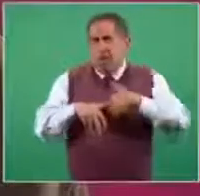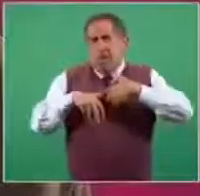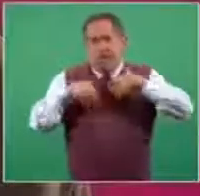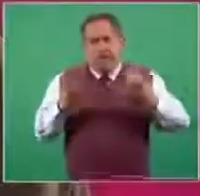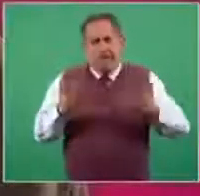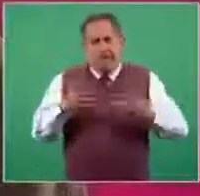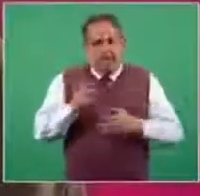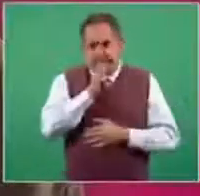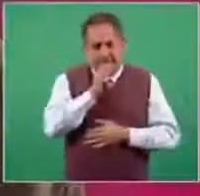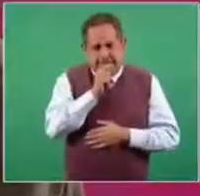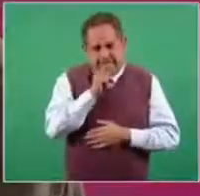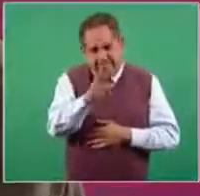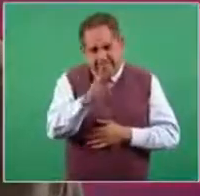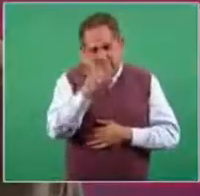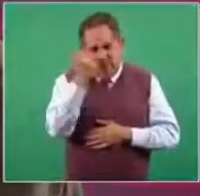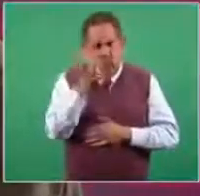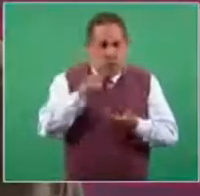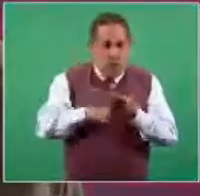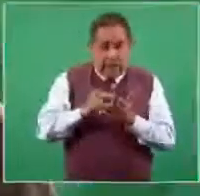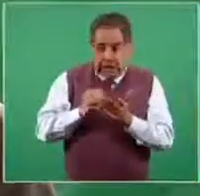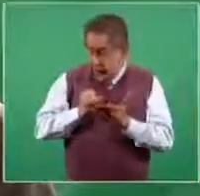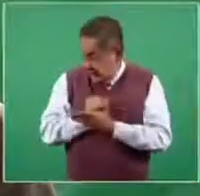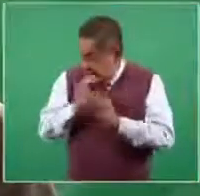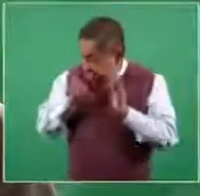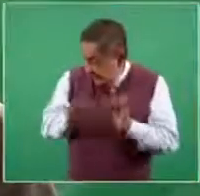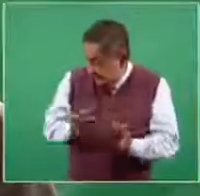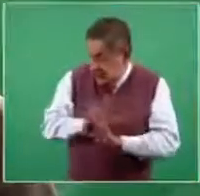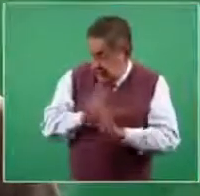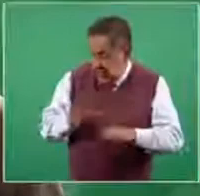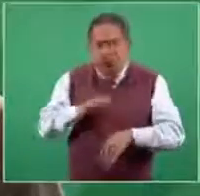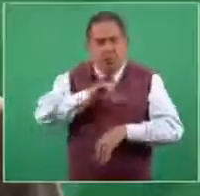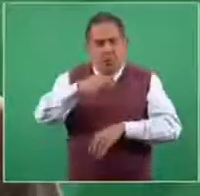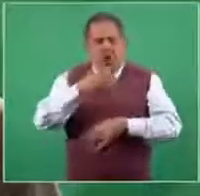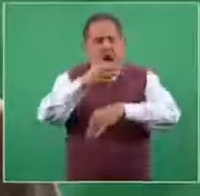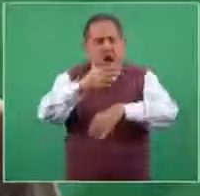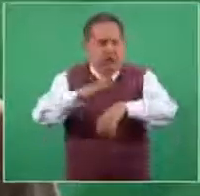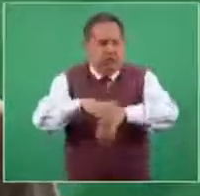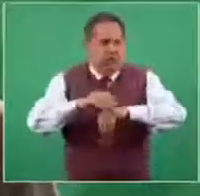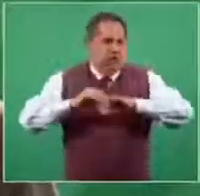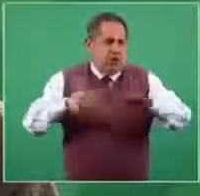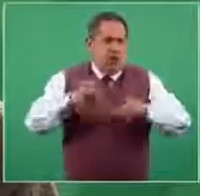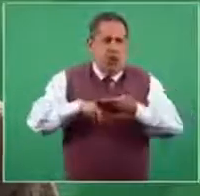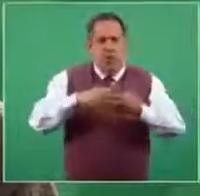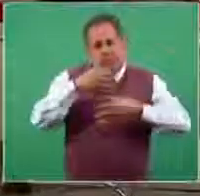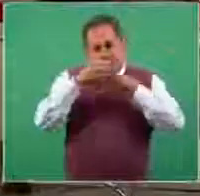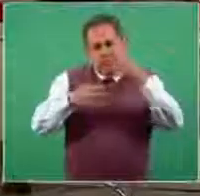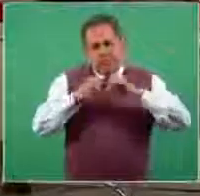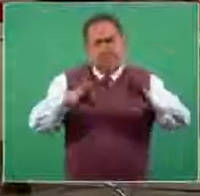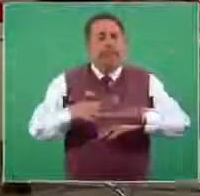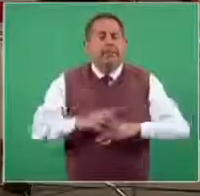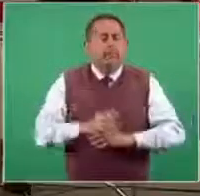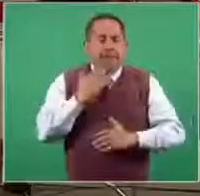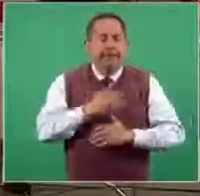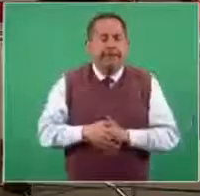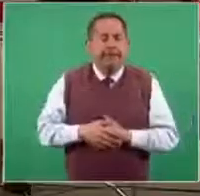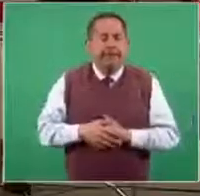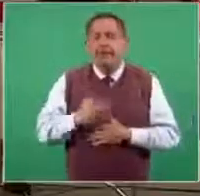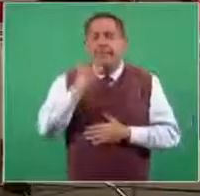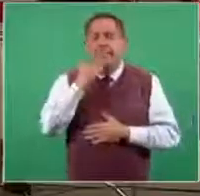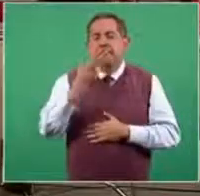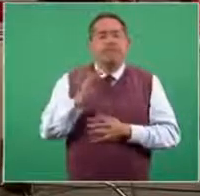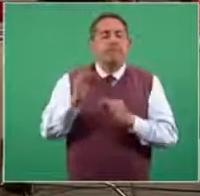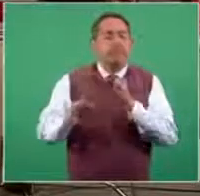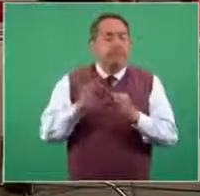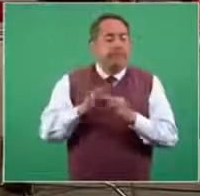Entonces, estamos justo en eso, en cuanto lo definamos lo comentaremos, incluyendo el costo, por qué no. Muy bien, pues